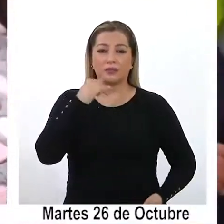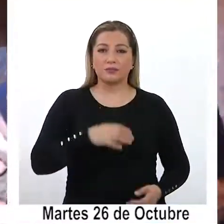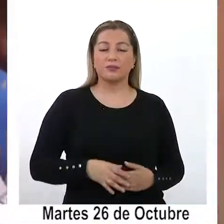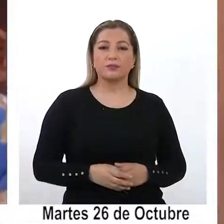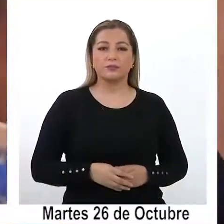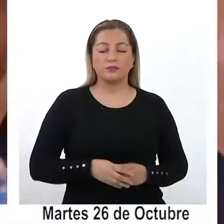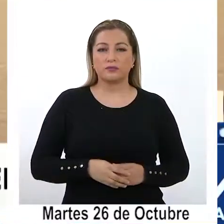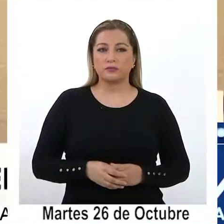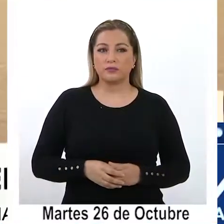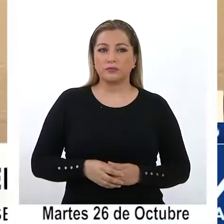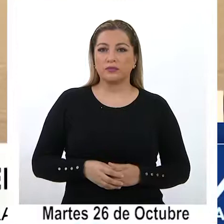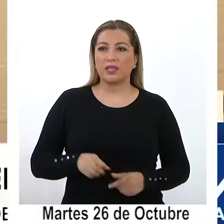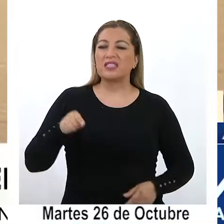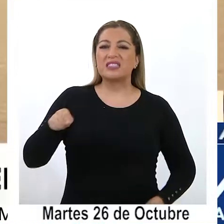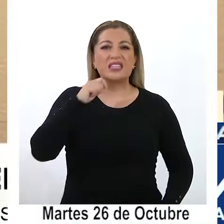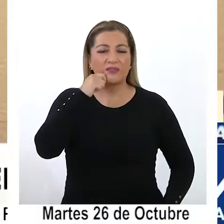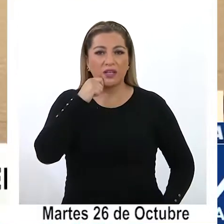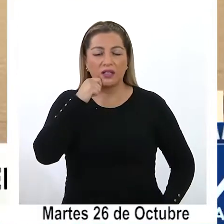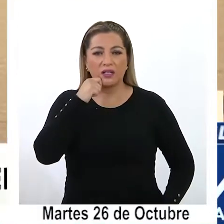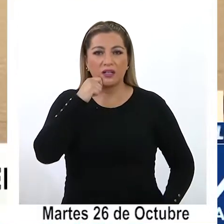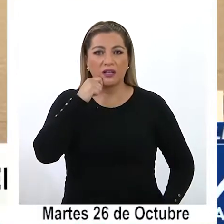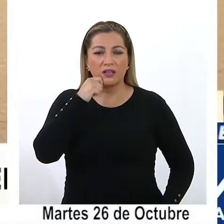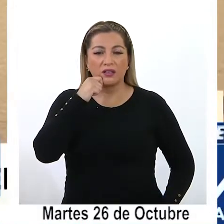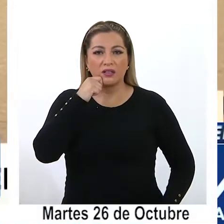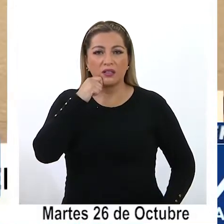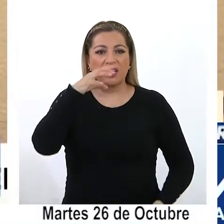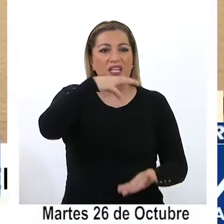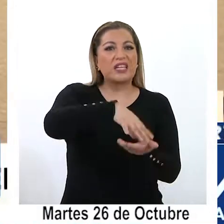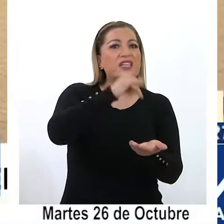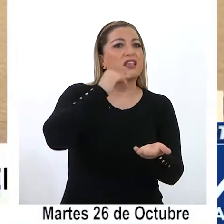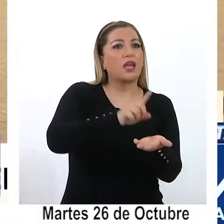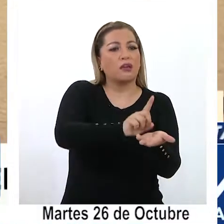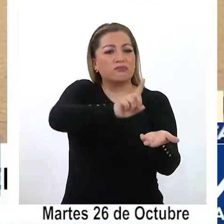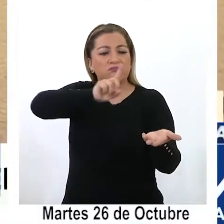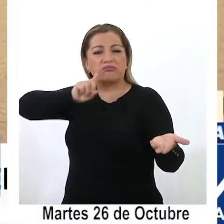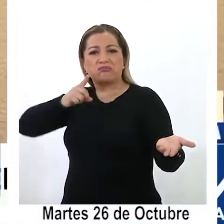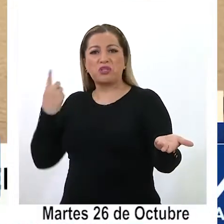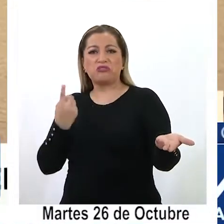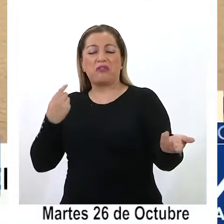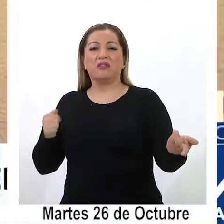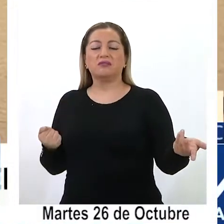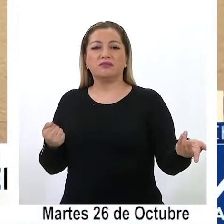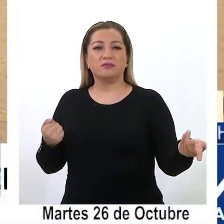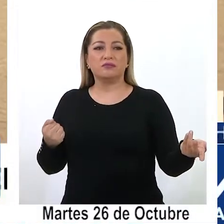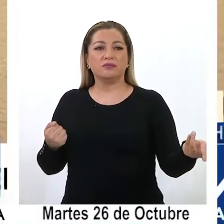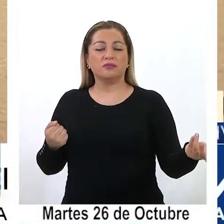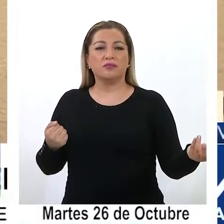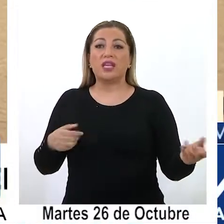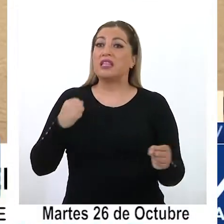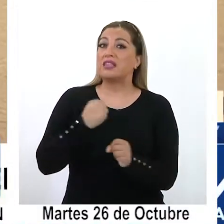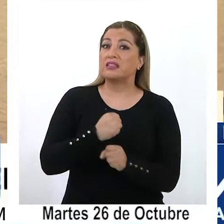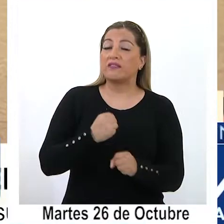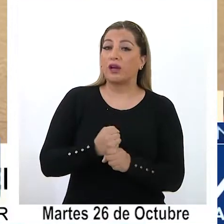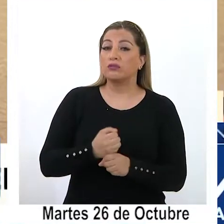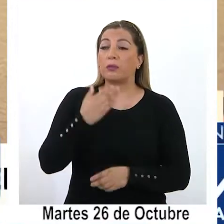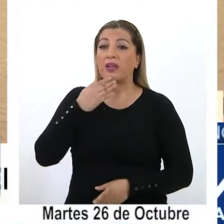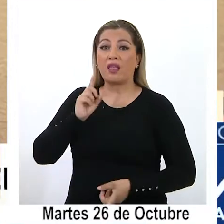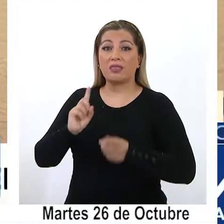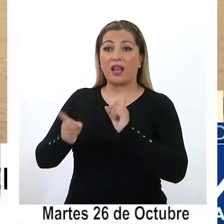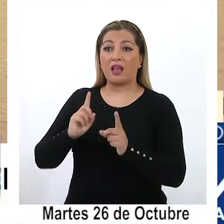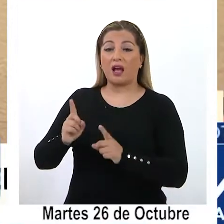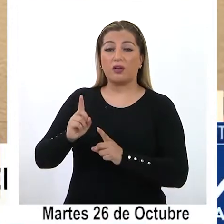¿No es acaso un abandono directo de las funciones de los delegados presidenciales o suya